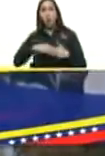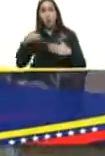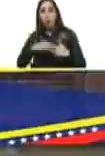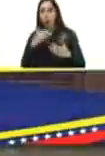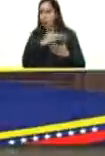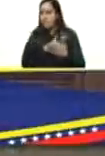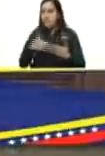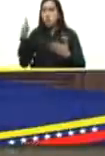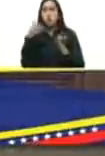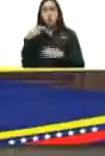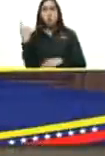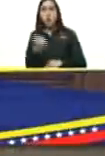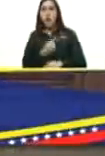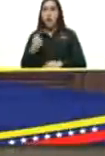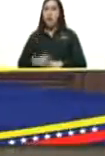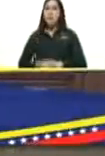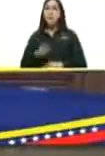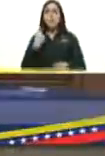solo por petróleo